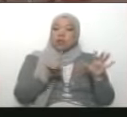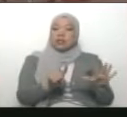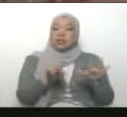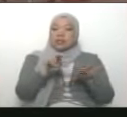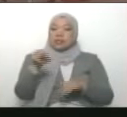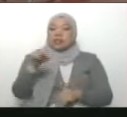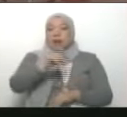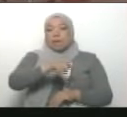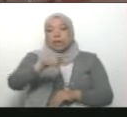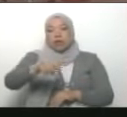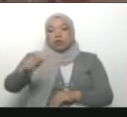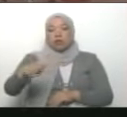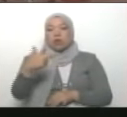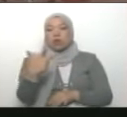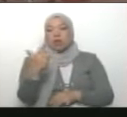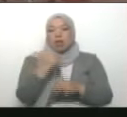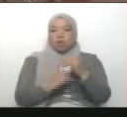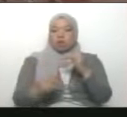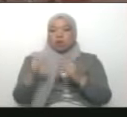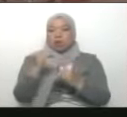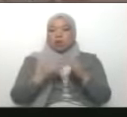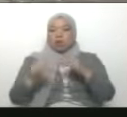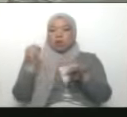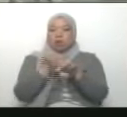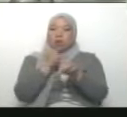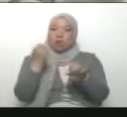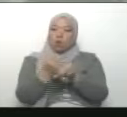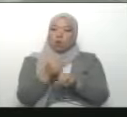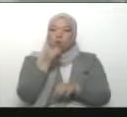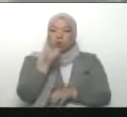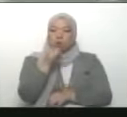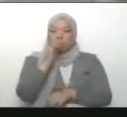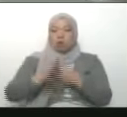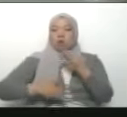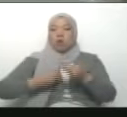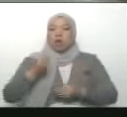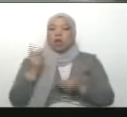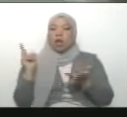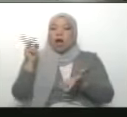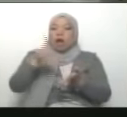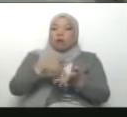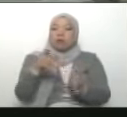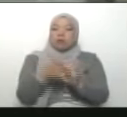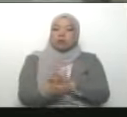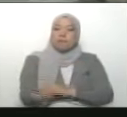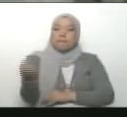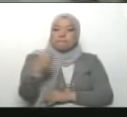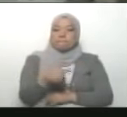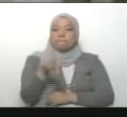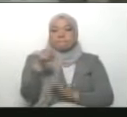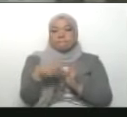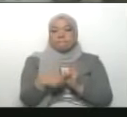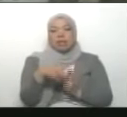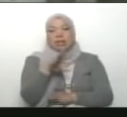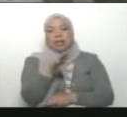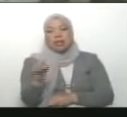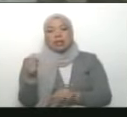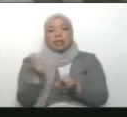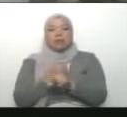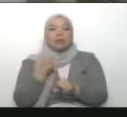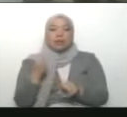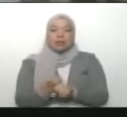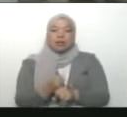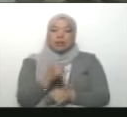personas. Tenemos tres pisos de aulas donde se pueden recibir simultáneamente más de mil estudiantes clases. Son 39